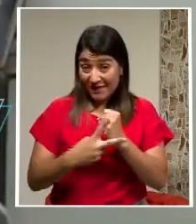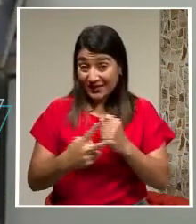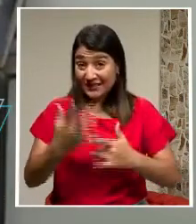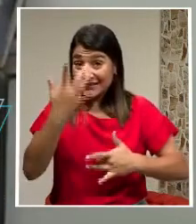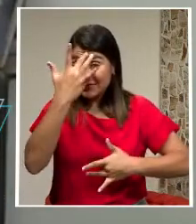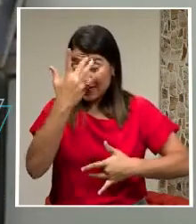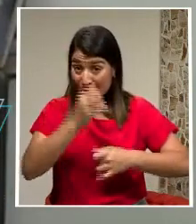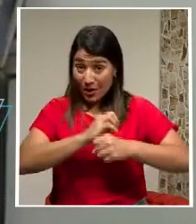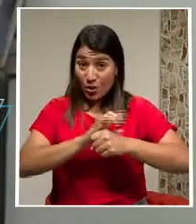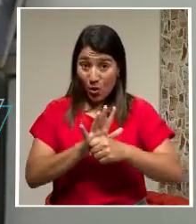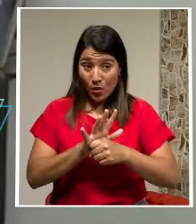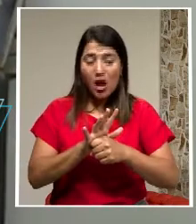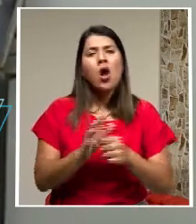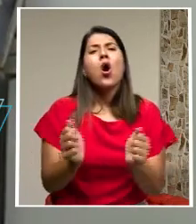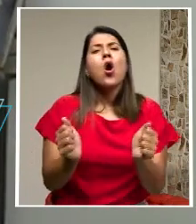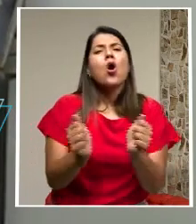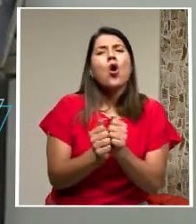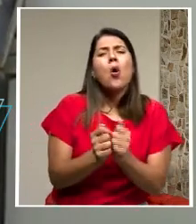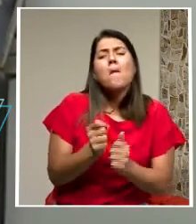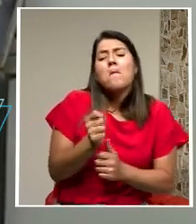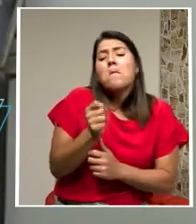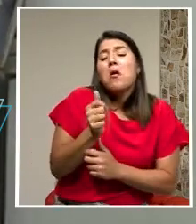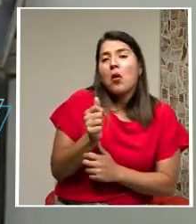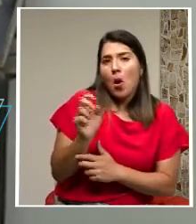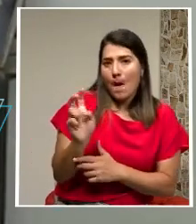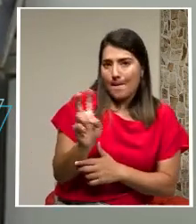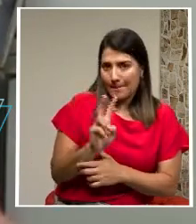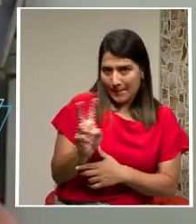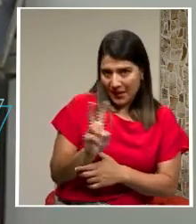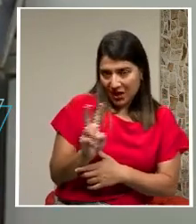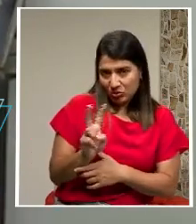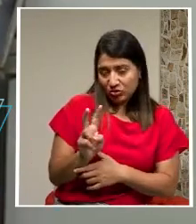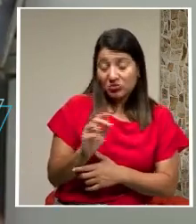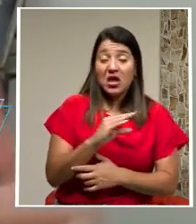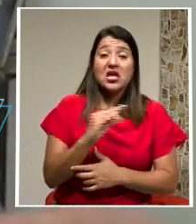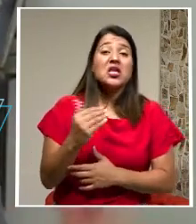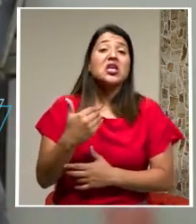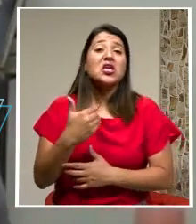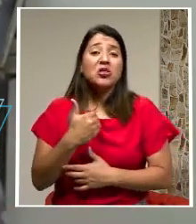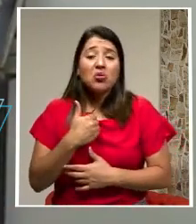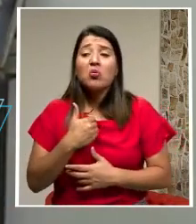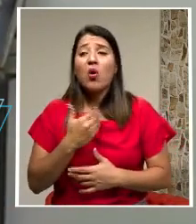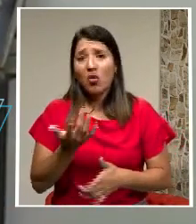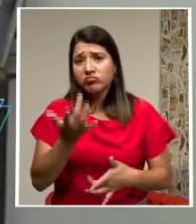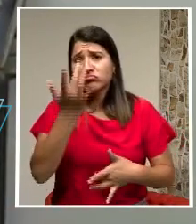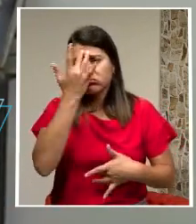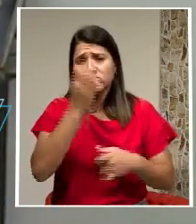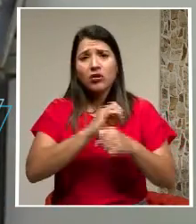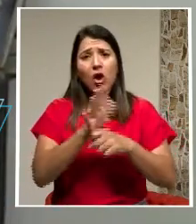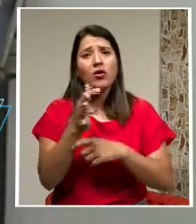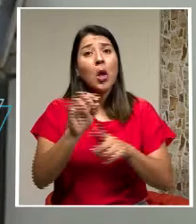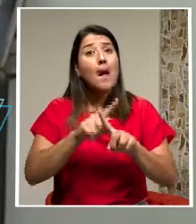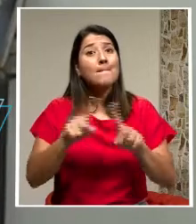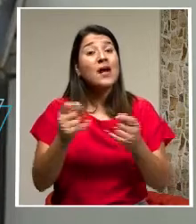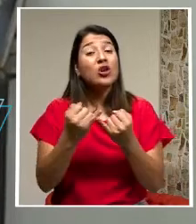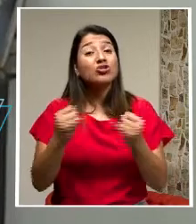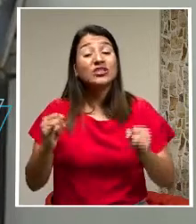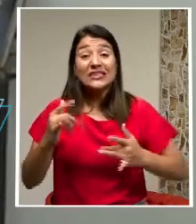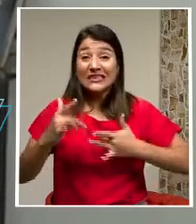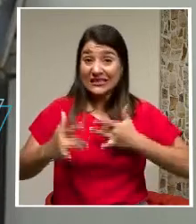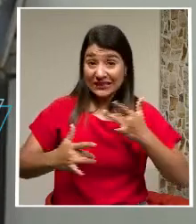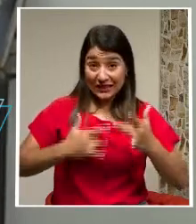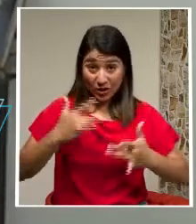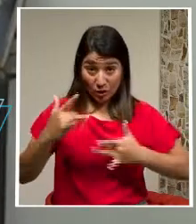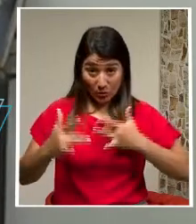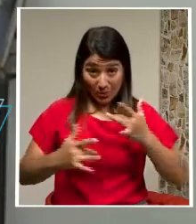baja carga viral Y de hecho tuve una infección asintomática Es más probable